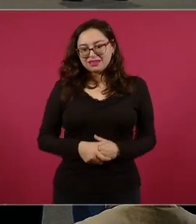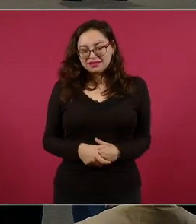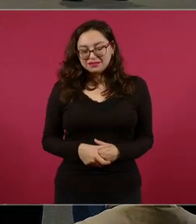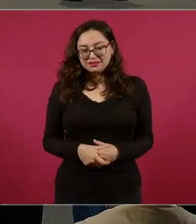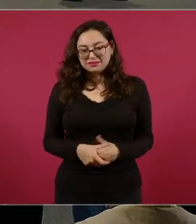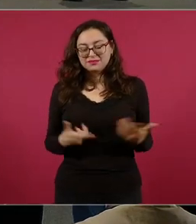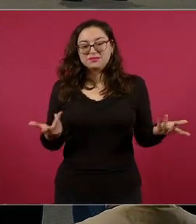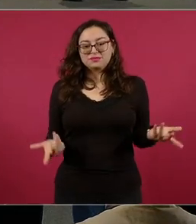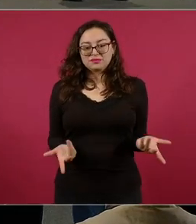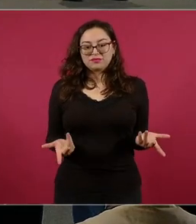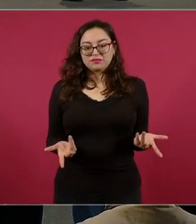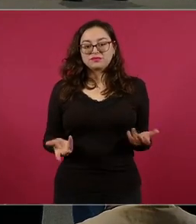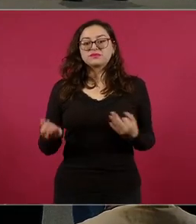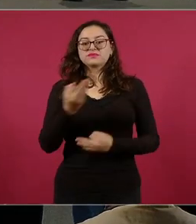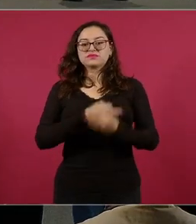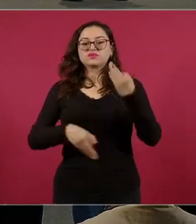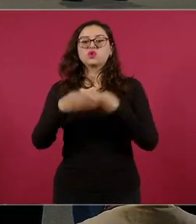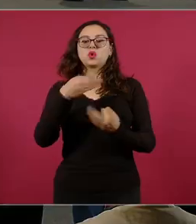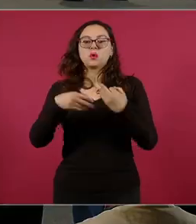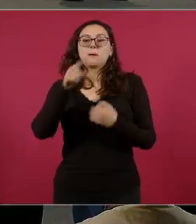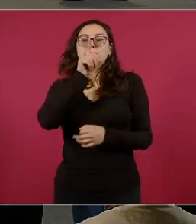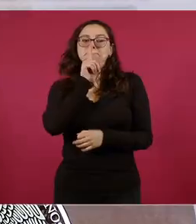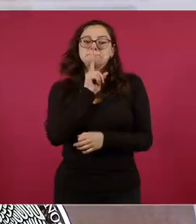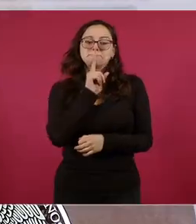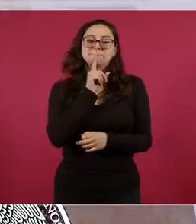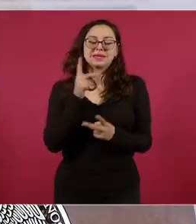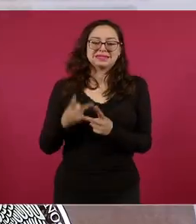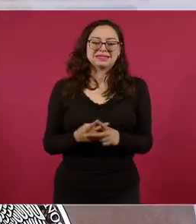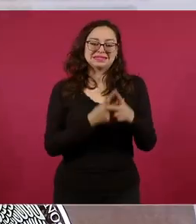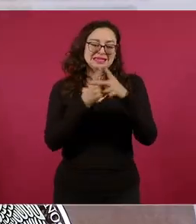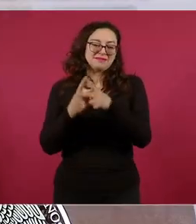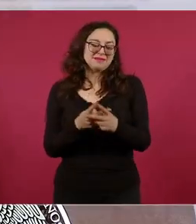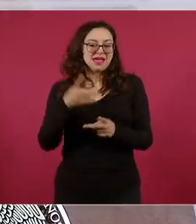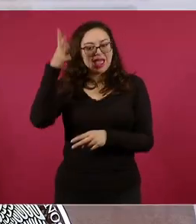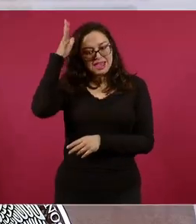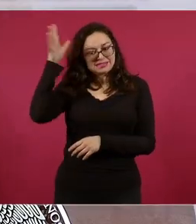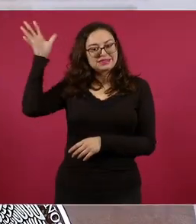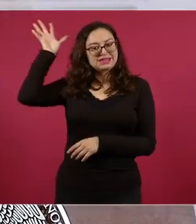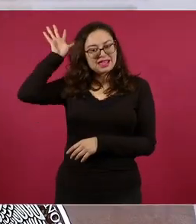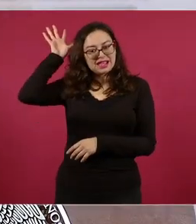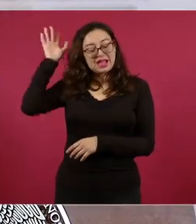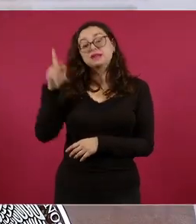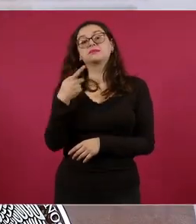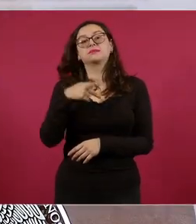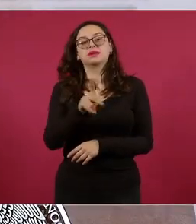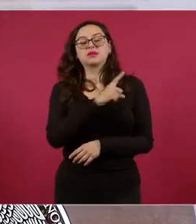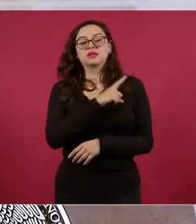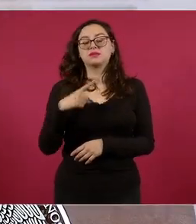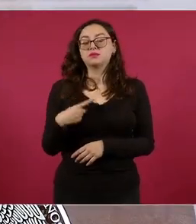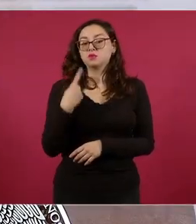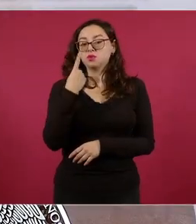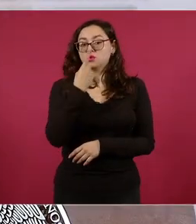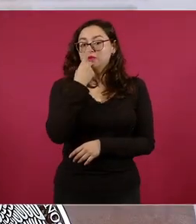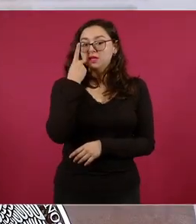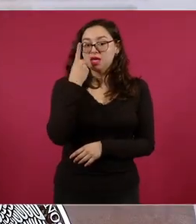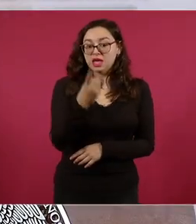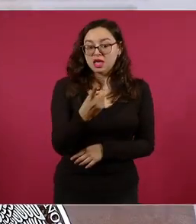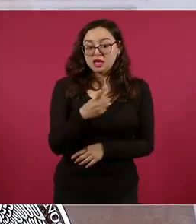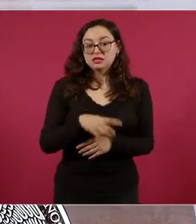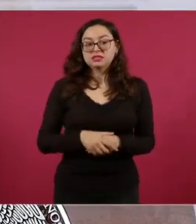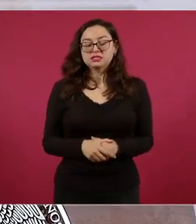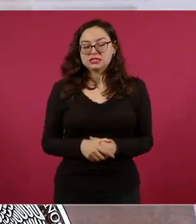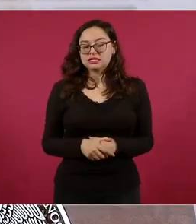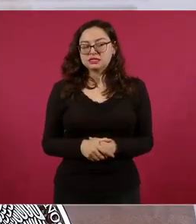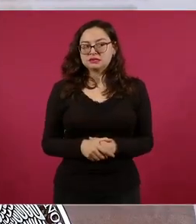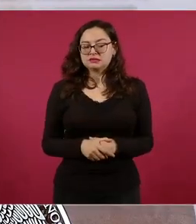resultó una vil mentira de TV Azteca, pero hay que decir una cosa, es más vil que un